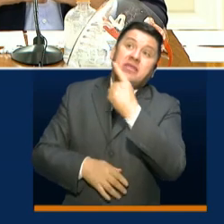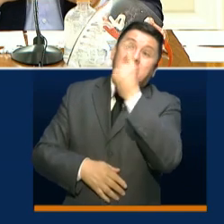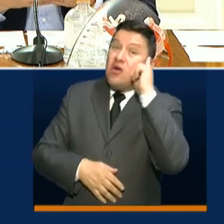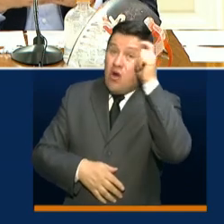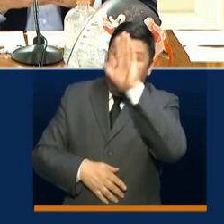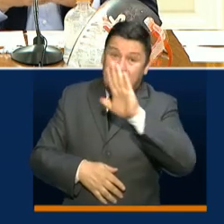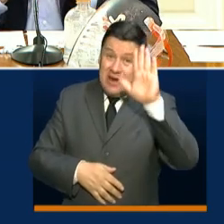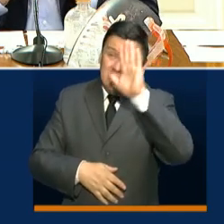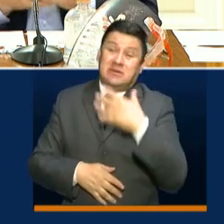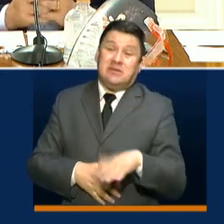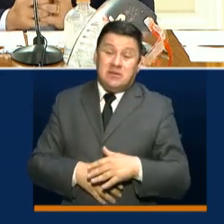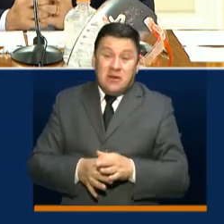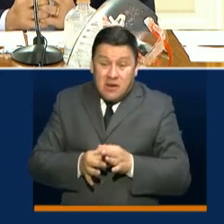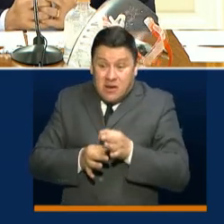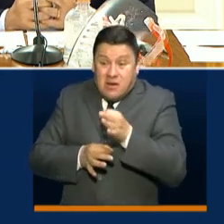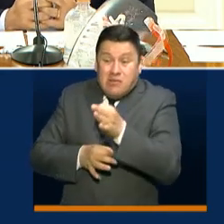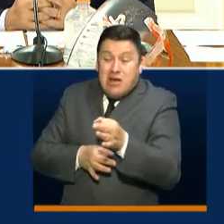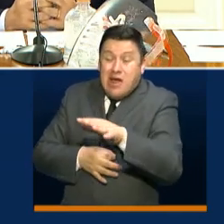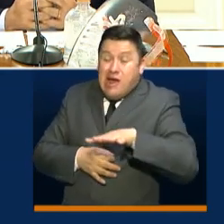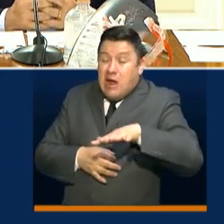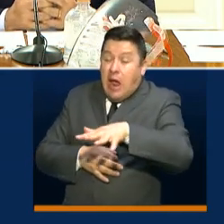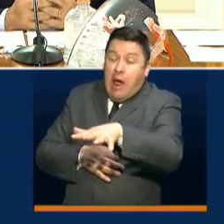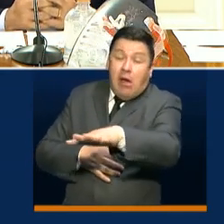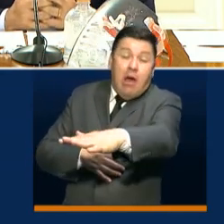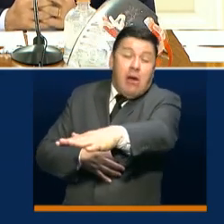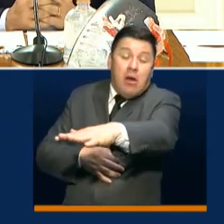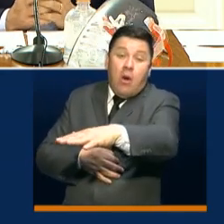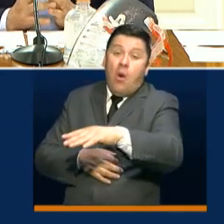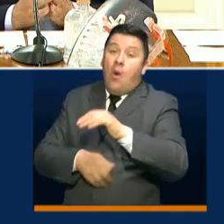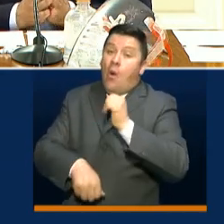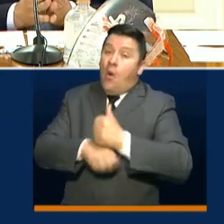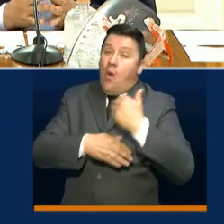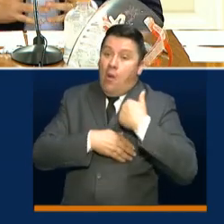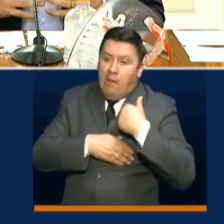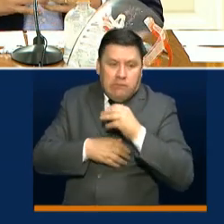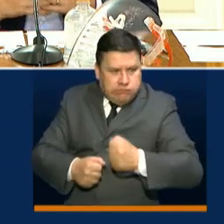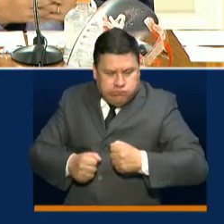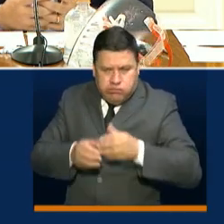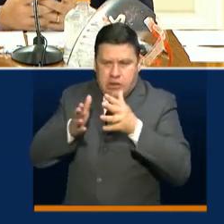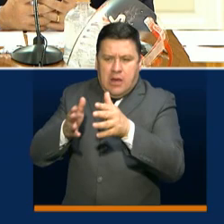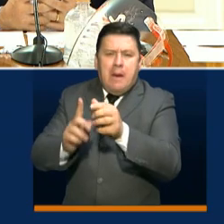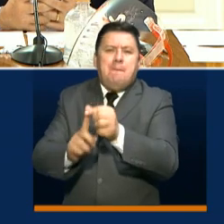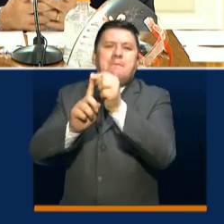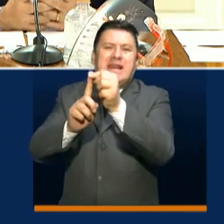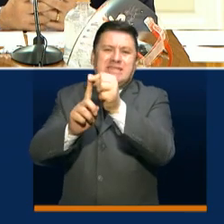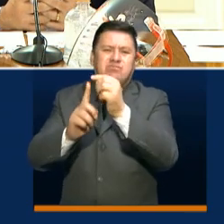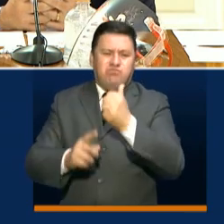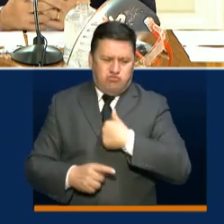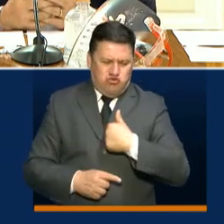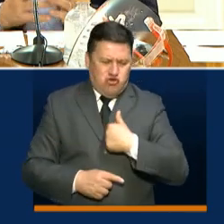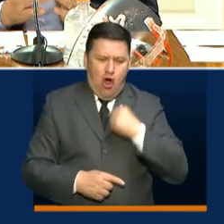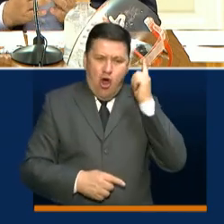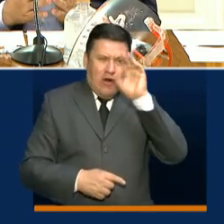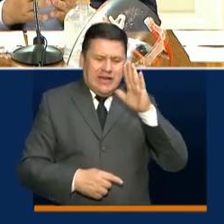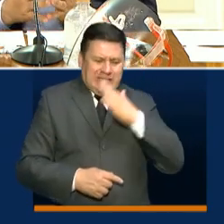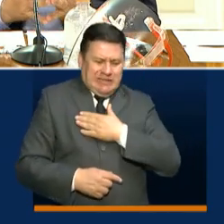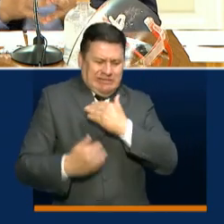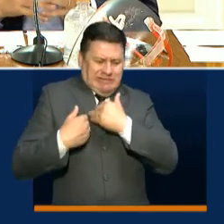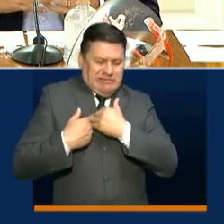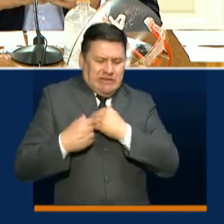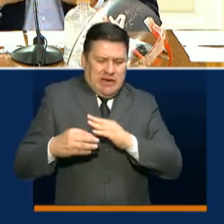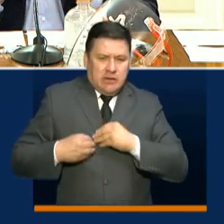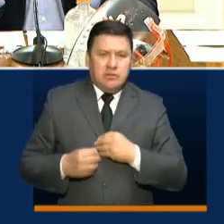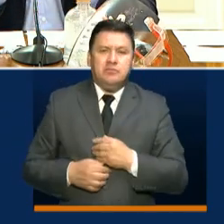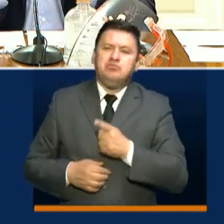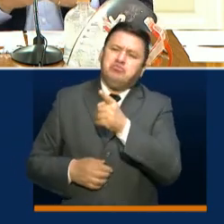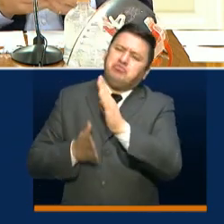que llegar a la ruralidad con la educación ha sido una tarea enorme y usted me decía, ese es el principal reto que tengo. Yo quisiera también que